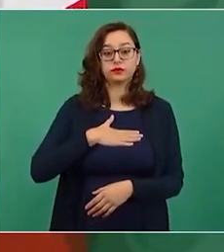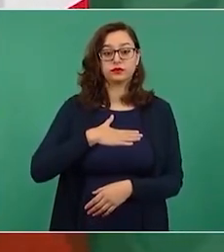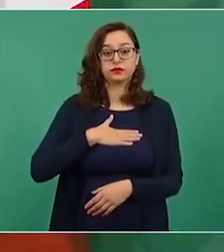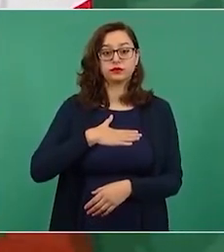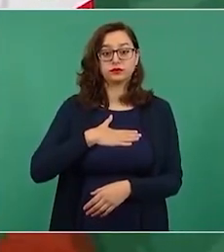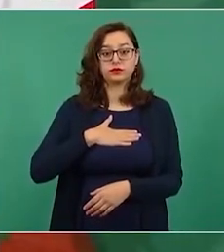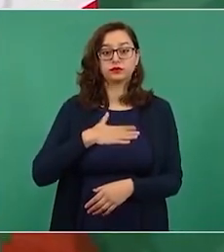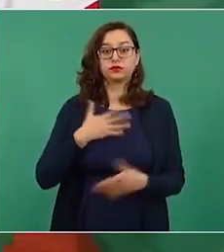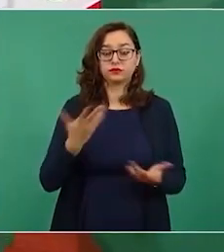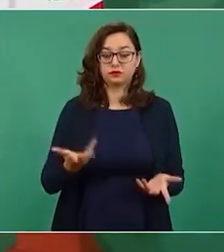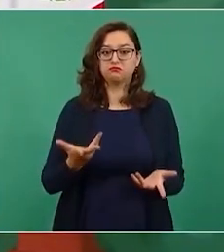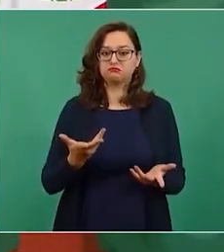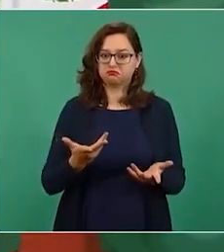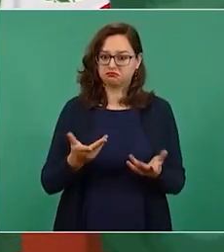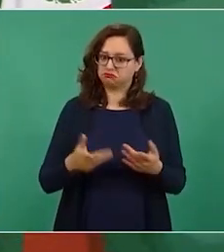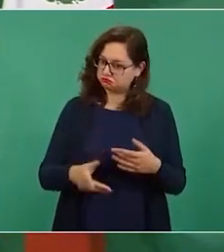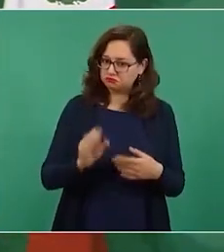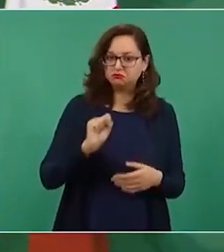que se quede